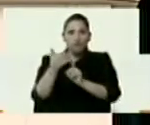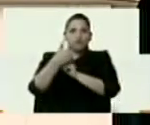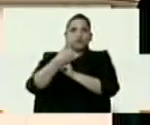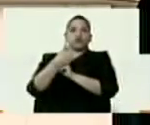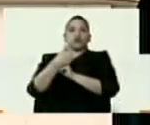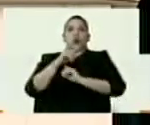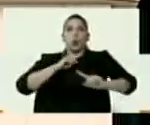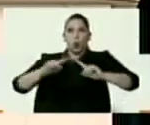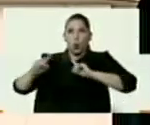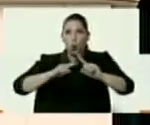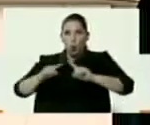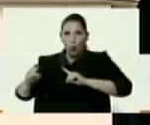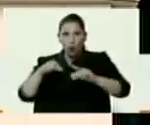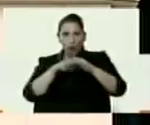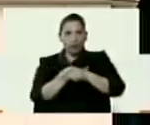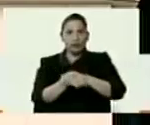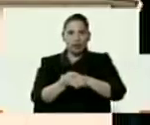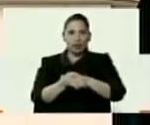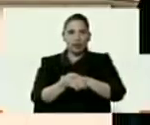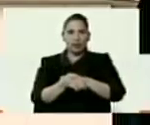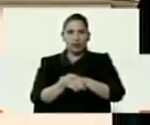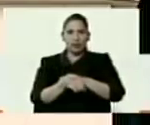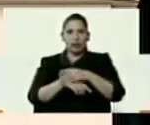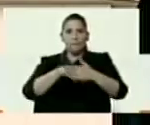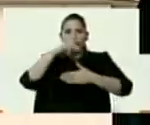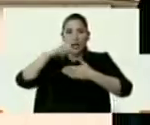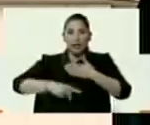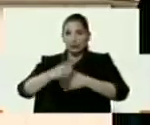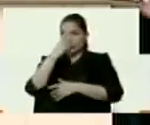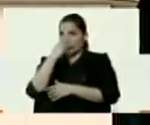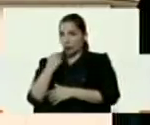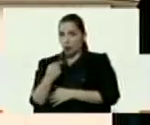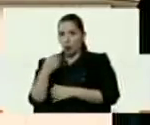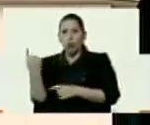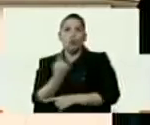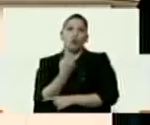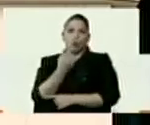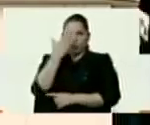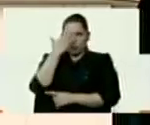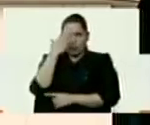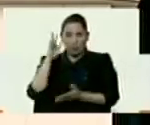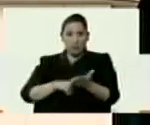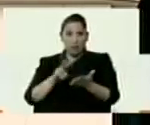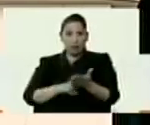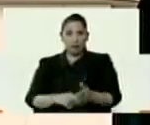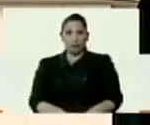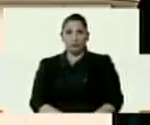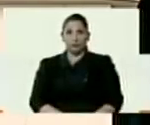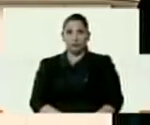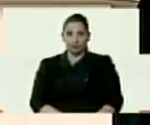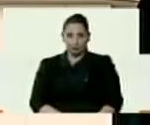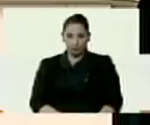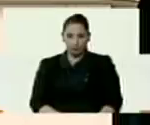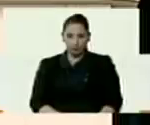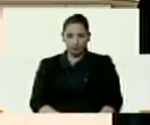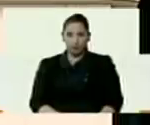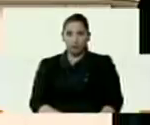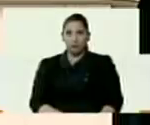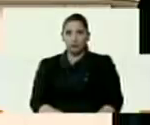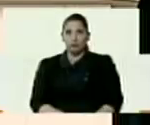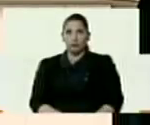interno, siempre activado en Venezuela, que se llama Plan Zamora. Es lo único que es verdad. Y hacen decir, pon la siguiente,